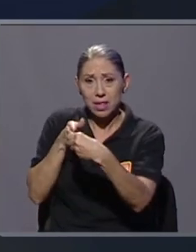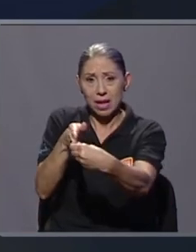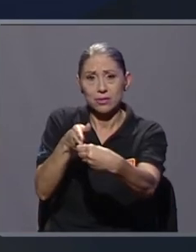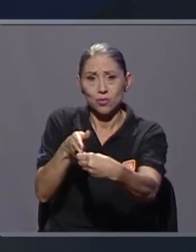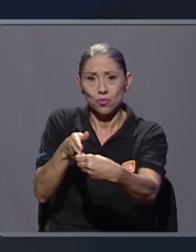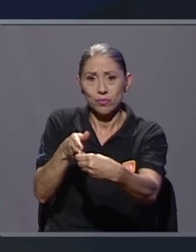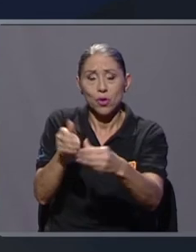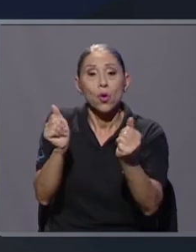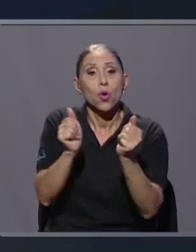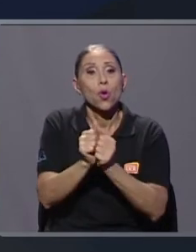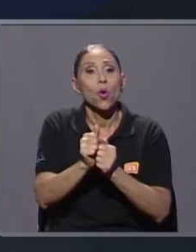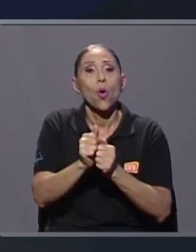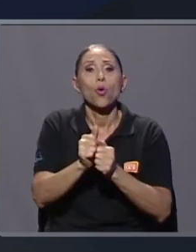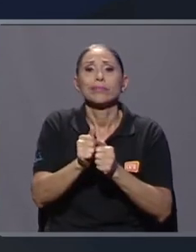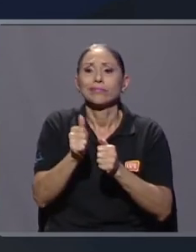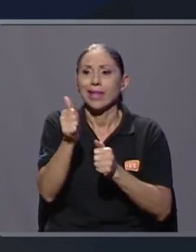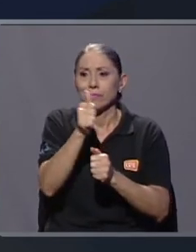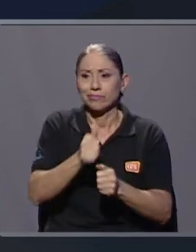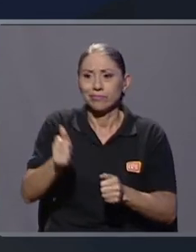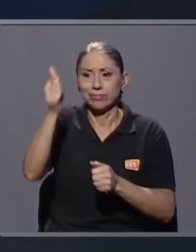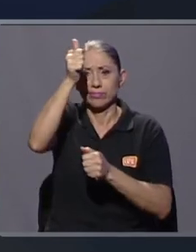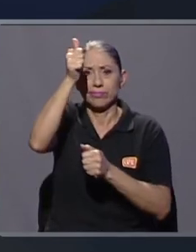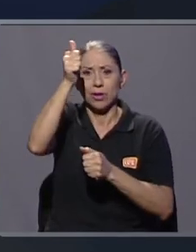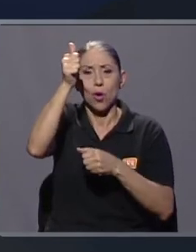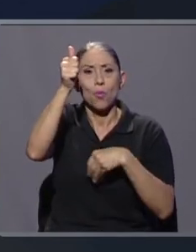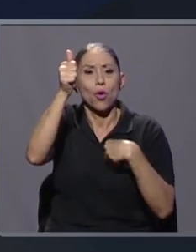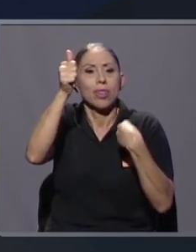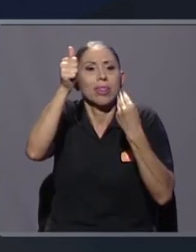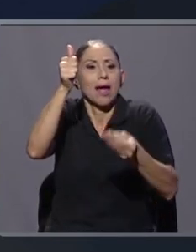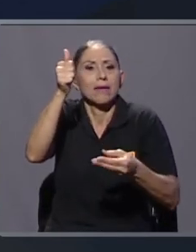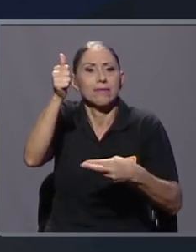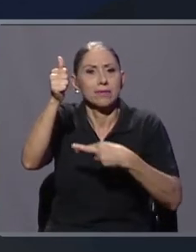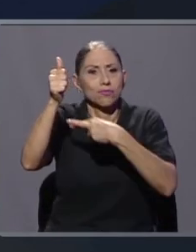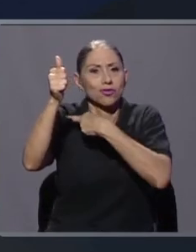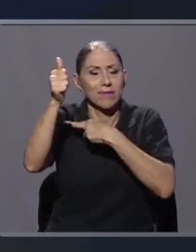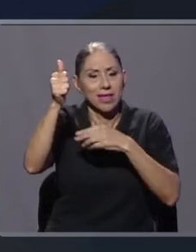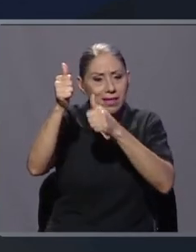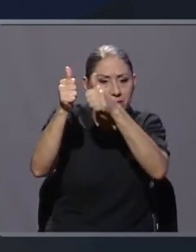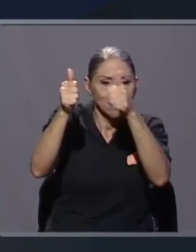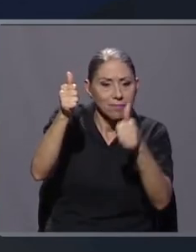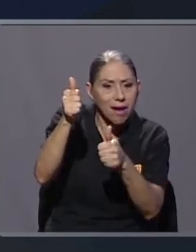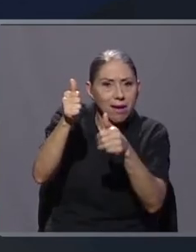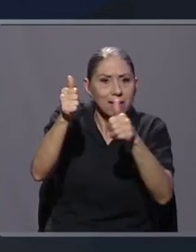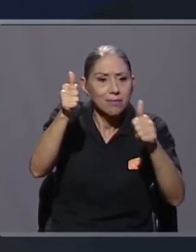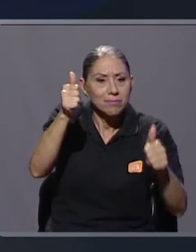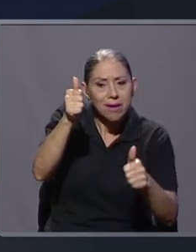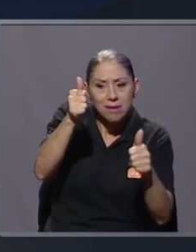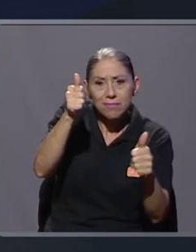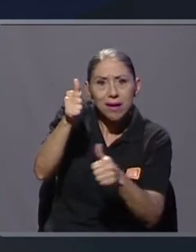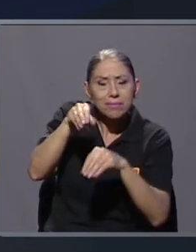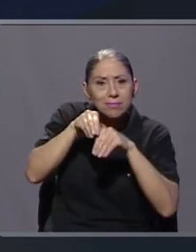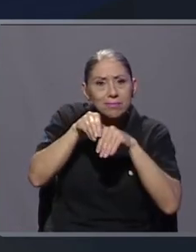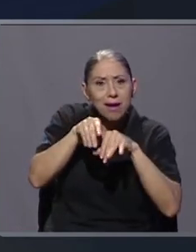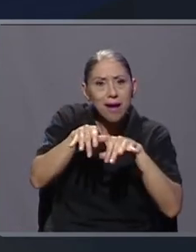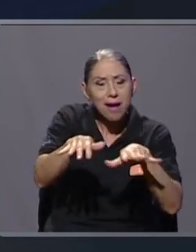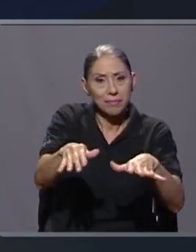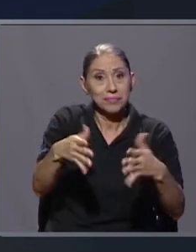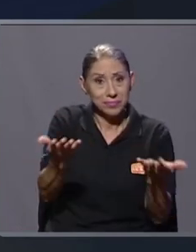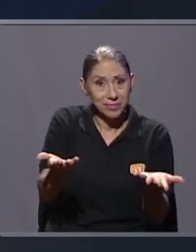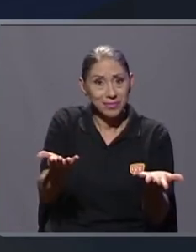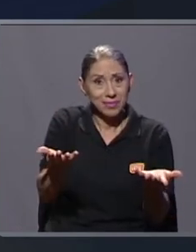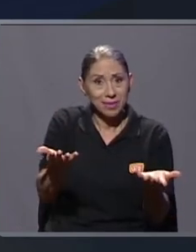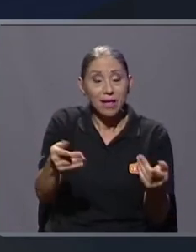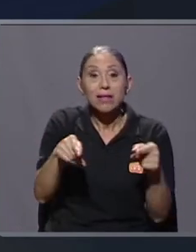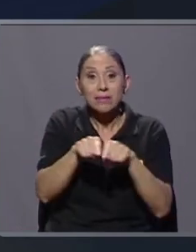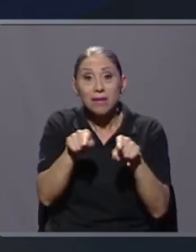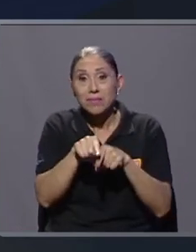delegación, de una serie de microcosmos que existen que de alguna u otra forma, incluso la ciudadanía se